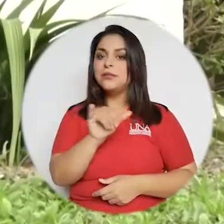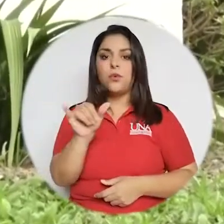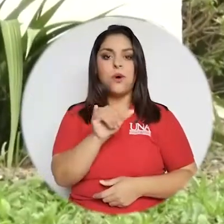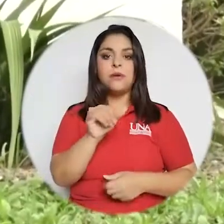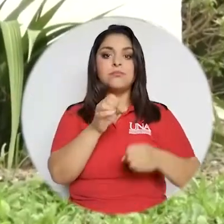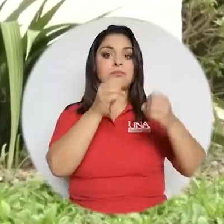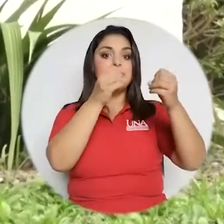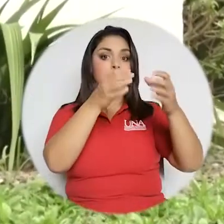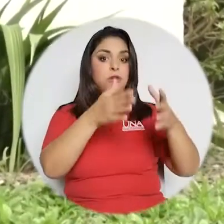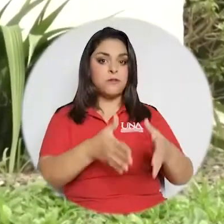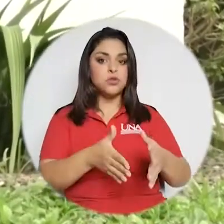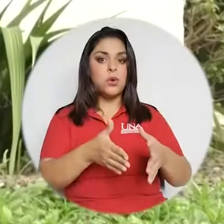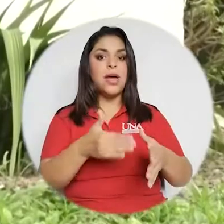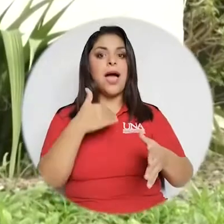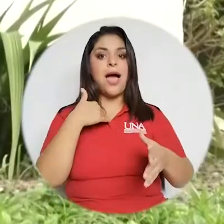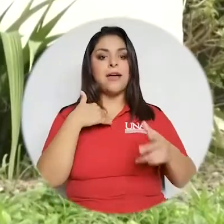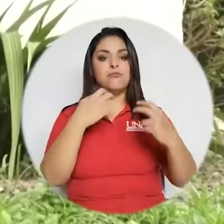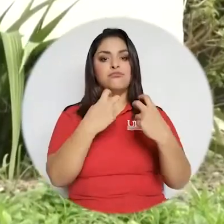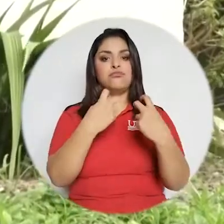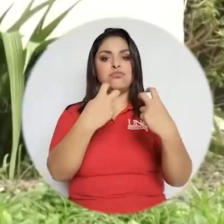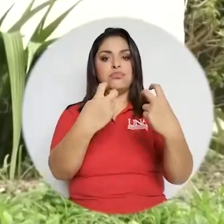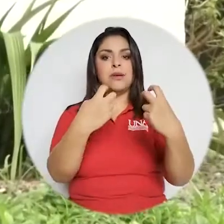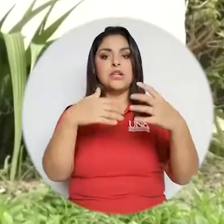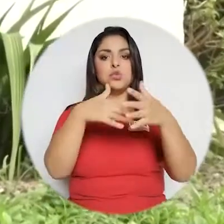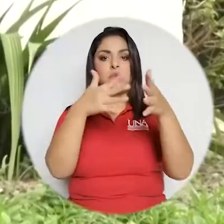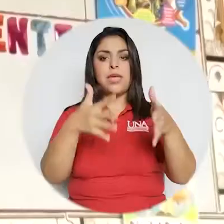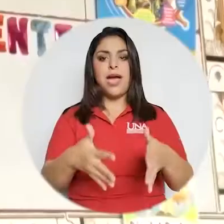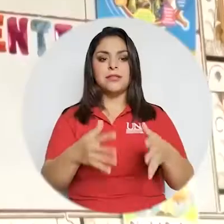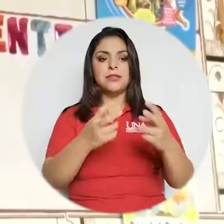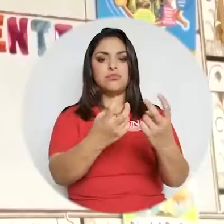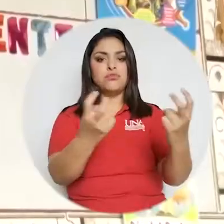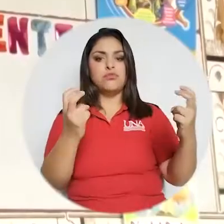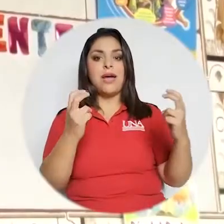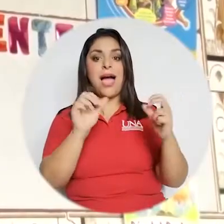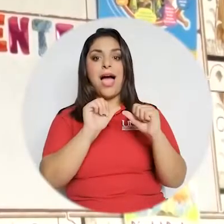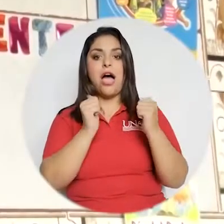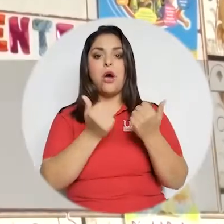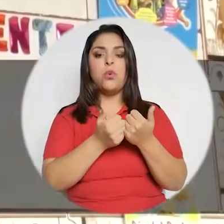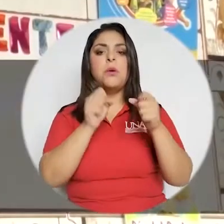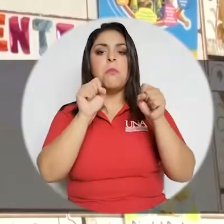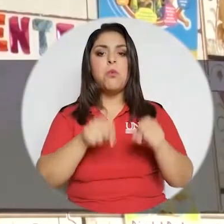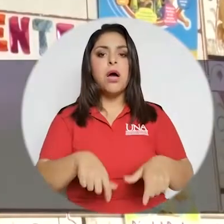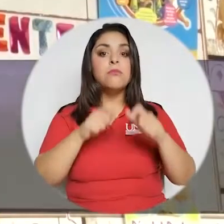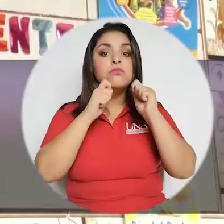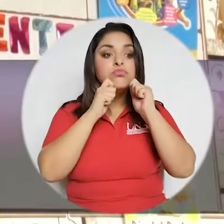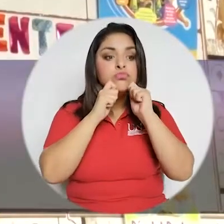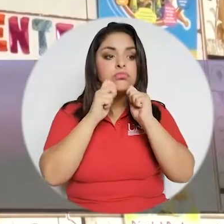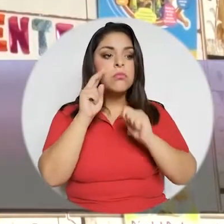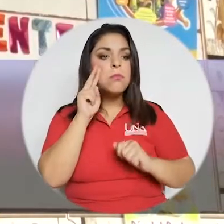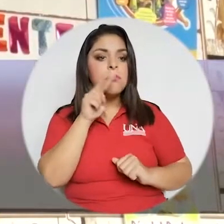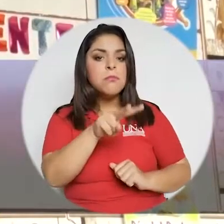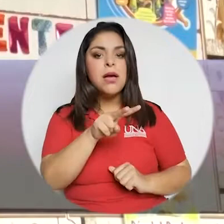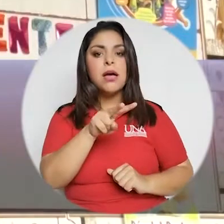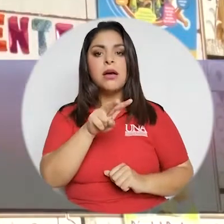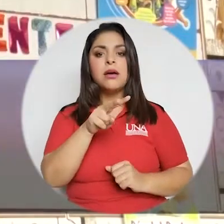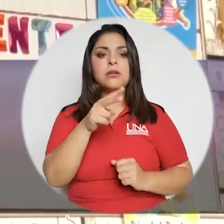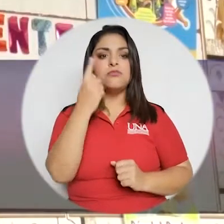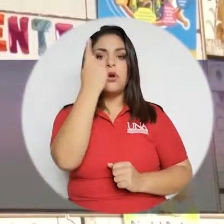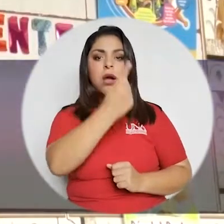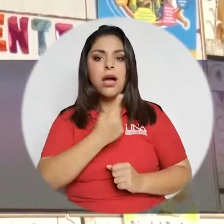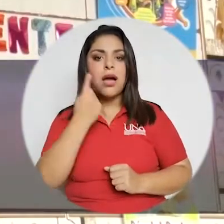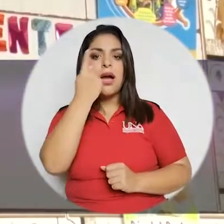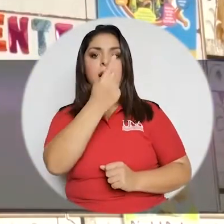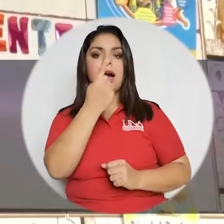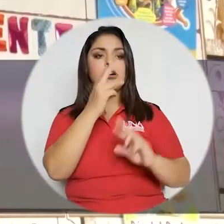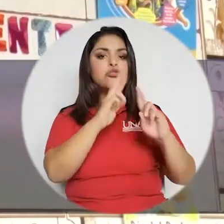porque no es lo mismo cuando el docente tiene a sus estudiantes en el aula donde puede estarlos viendo a la cara, donde puede